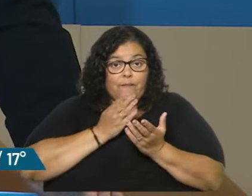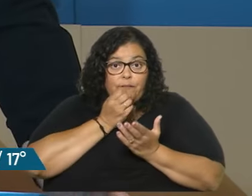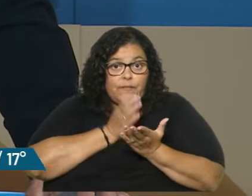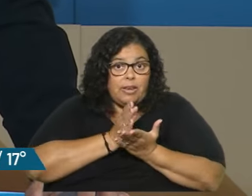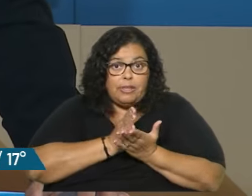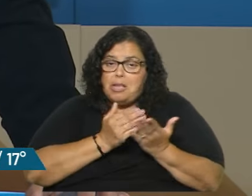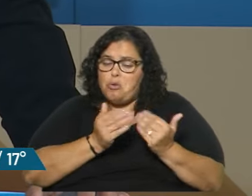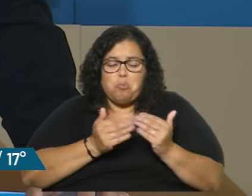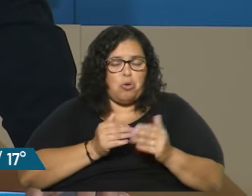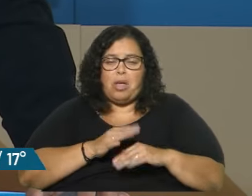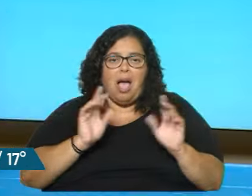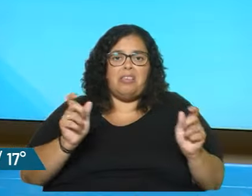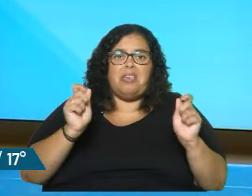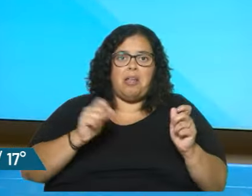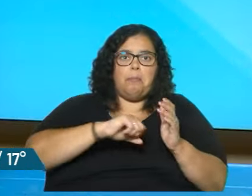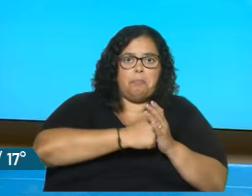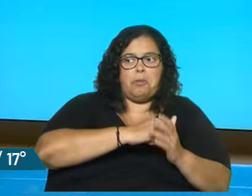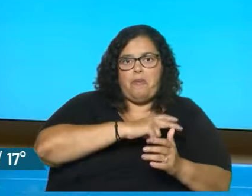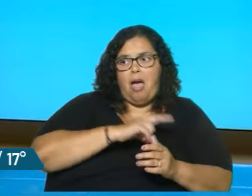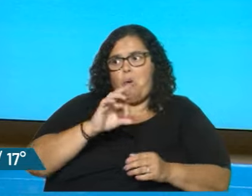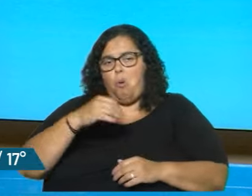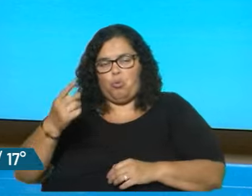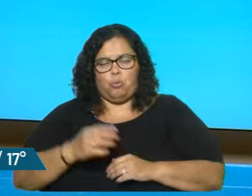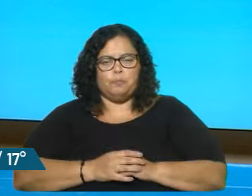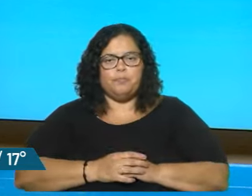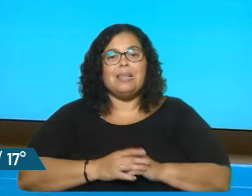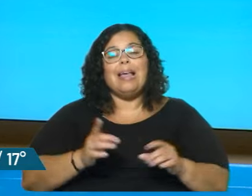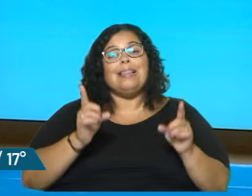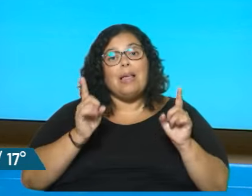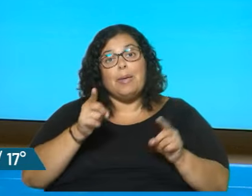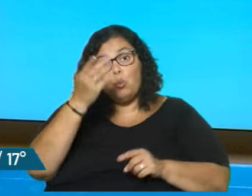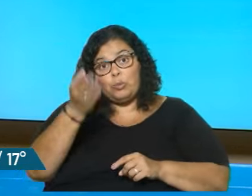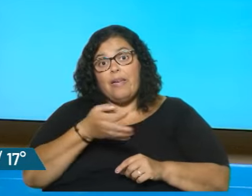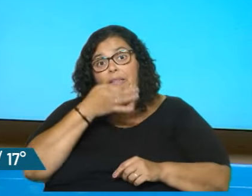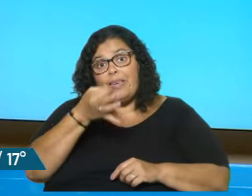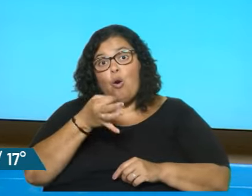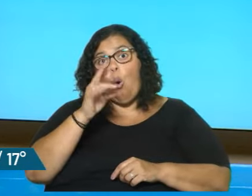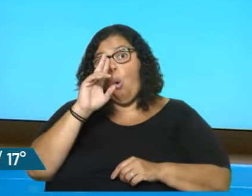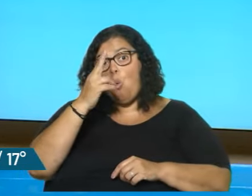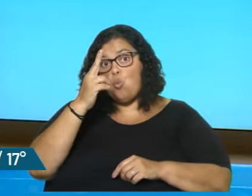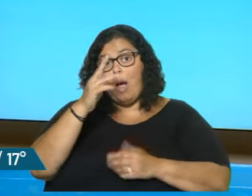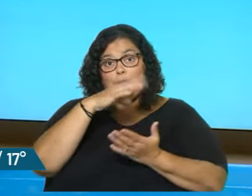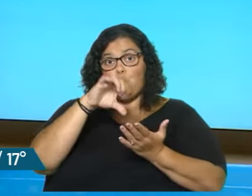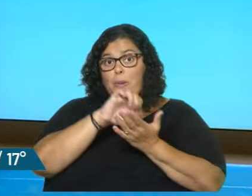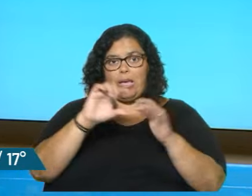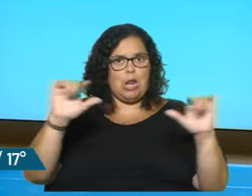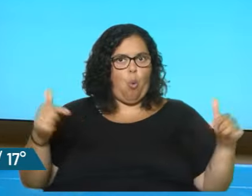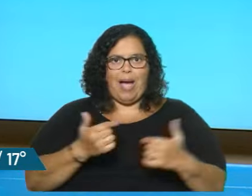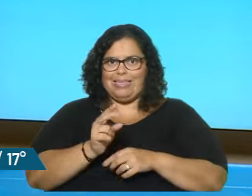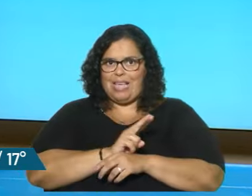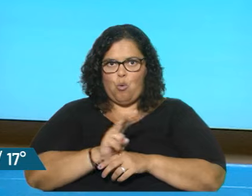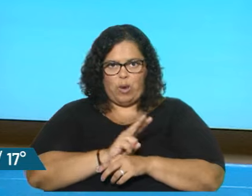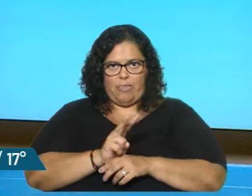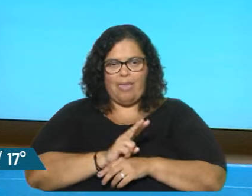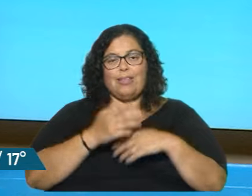Es cuestión de ver las métricas, claro. Mencionó hoy en el comienzo el tema de la seguridad, dijo que Uruguay es un país inseguro. Sí, claro. ¿Qué patria